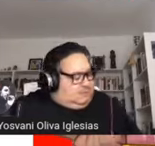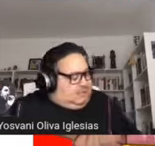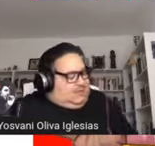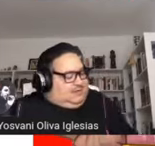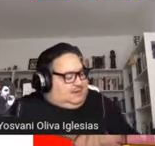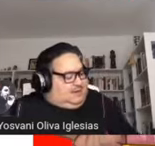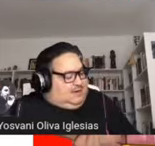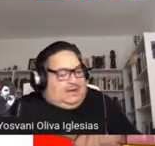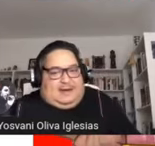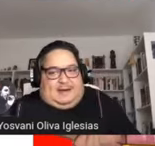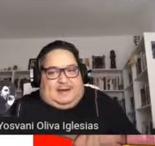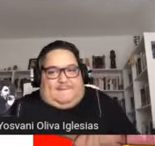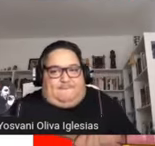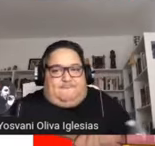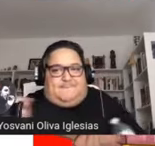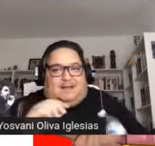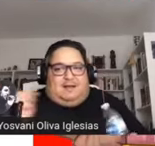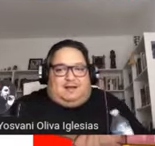Es decir,